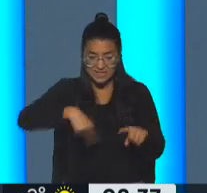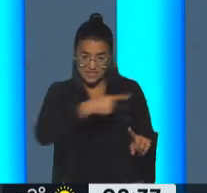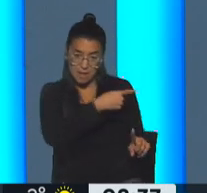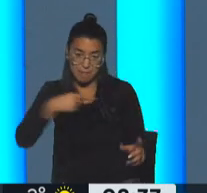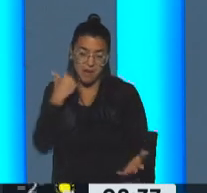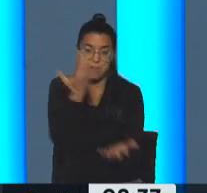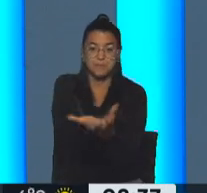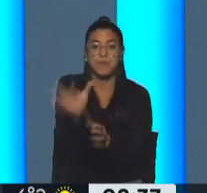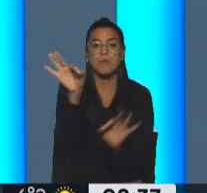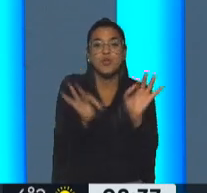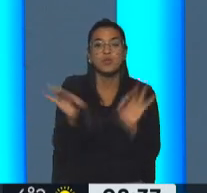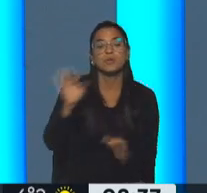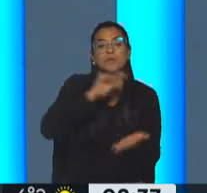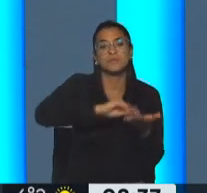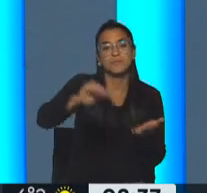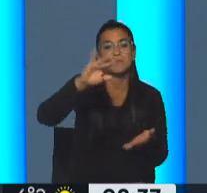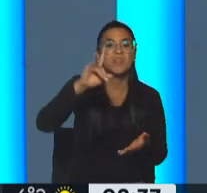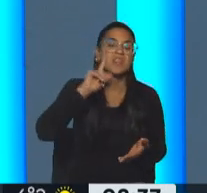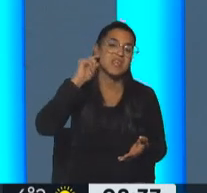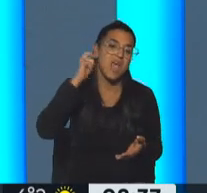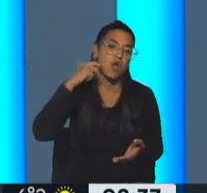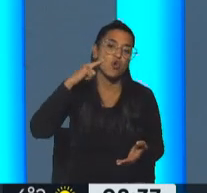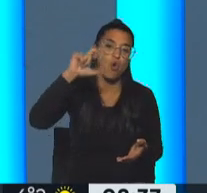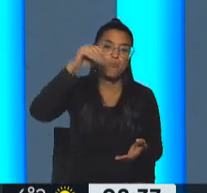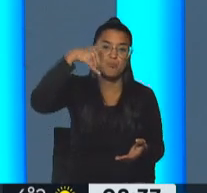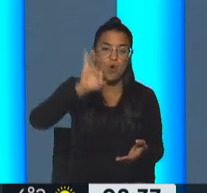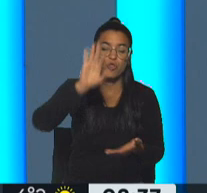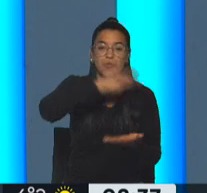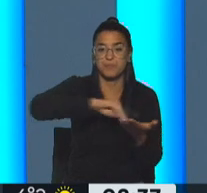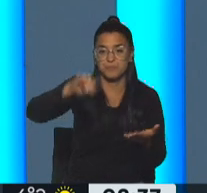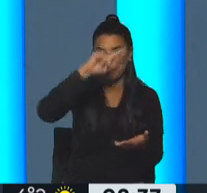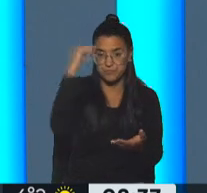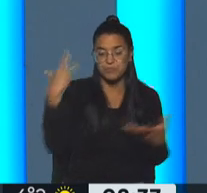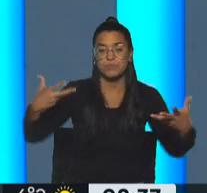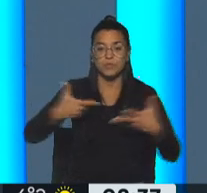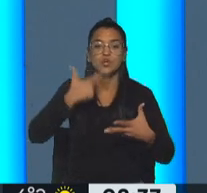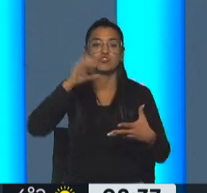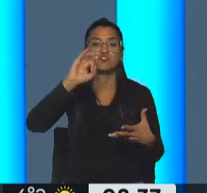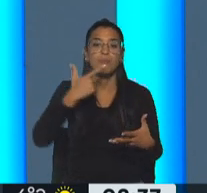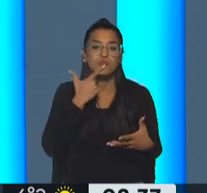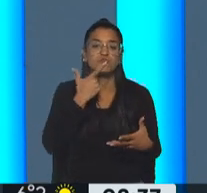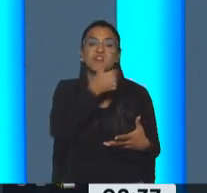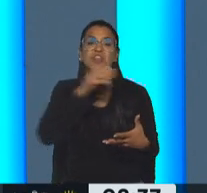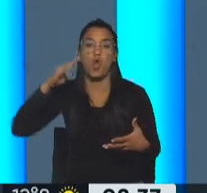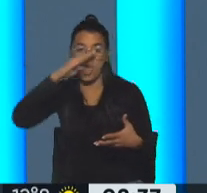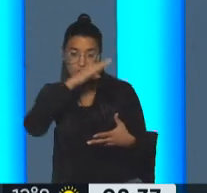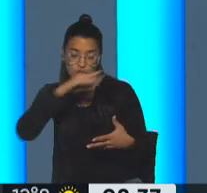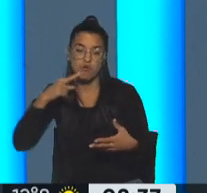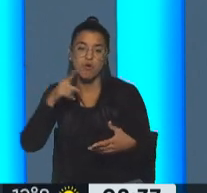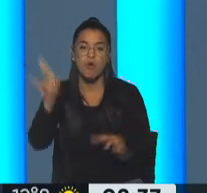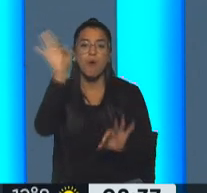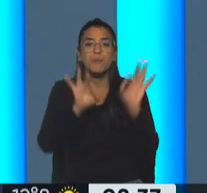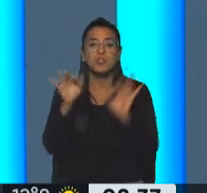presentando el proyecto del diputado Luis Dijía, como es un diputado nacional de Somos Río Negro. Lo cierto es que el proyecto que